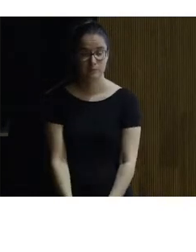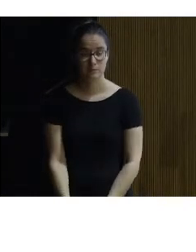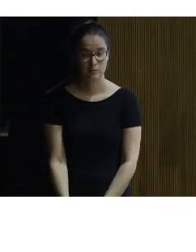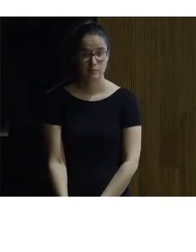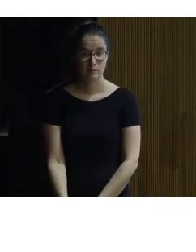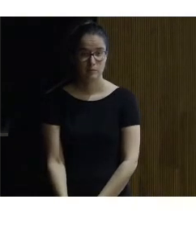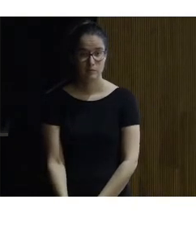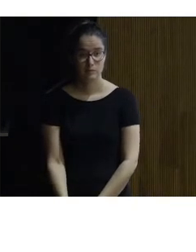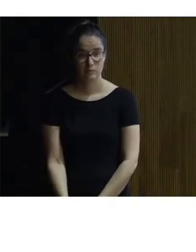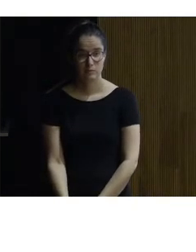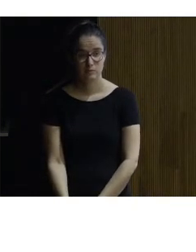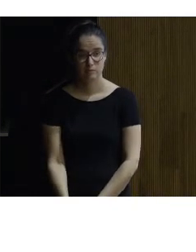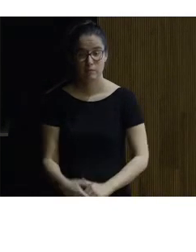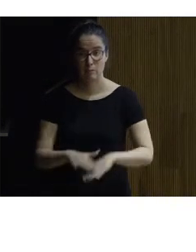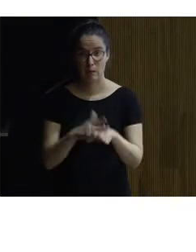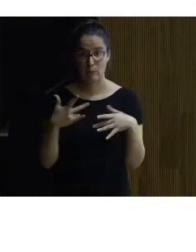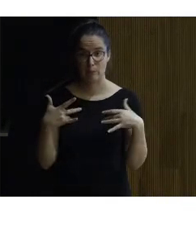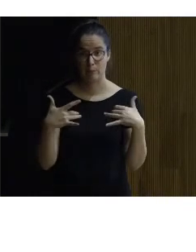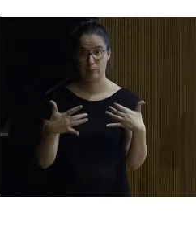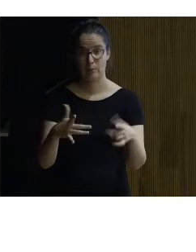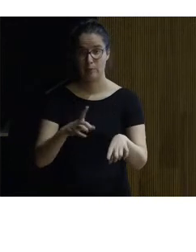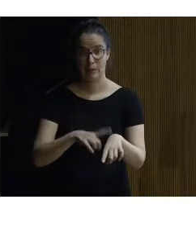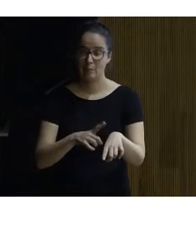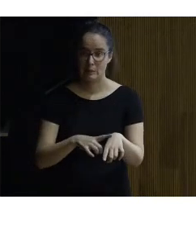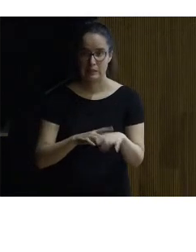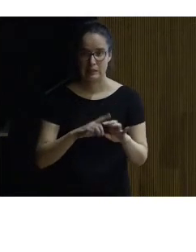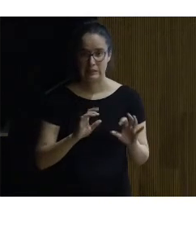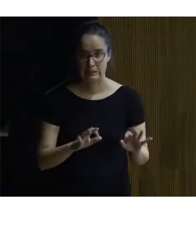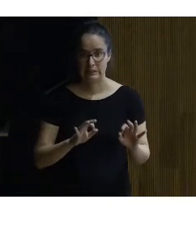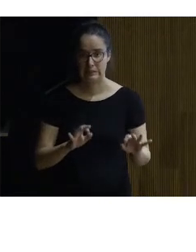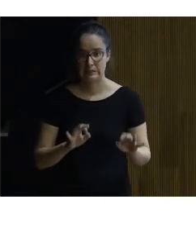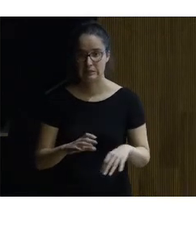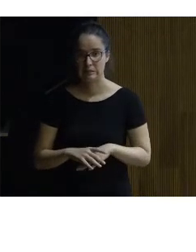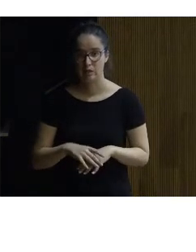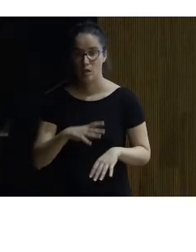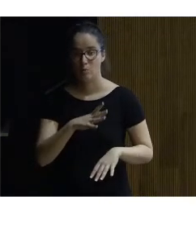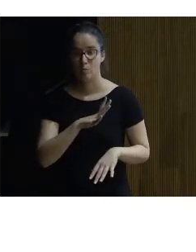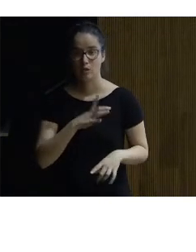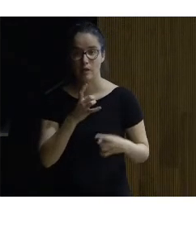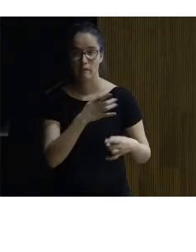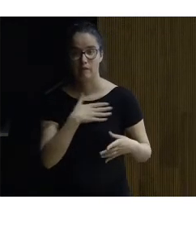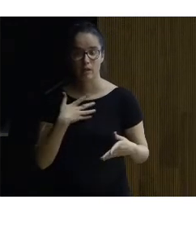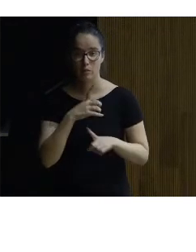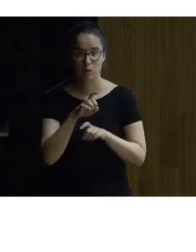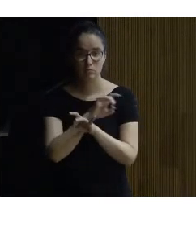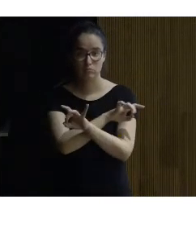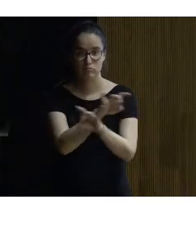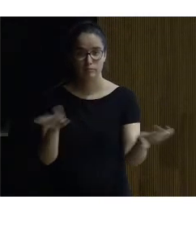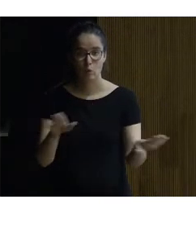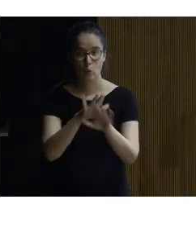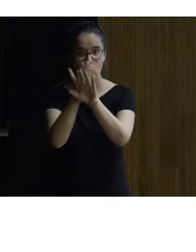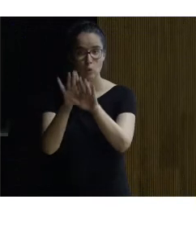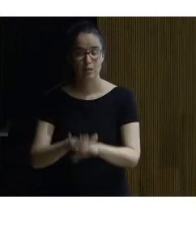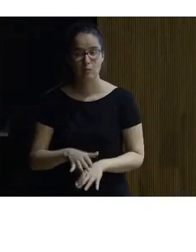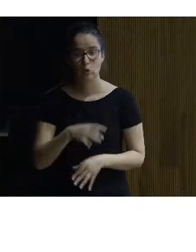voy a ir tan rápido voy a dejar esta presentación aquí por si alguien la quiere y me voy a estas últimas